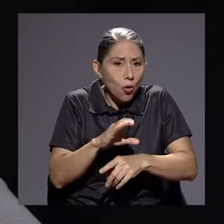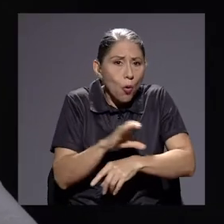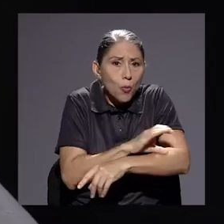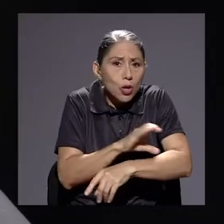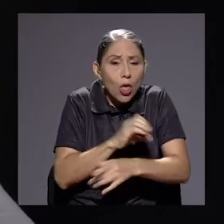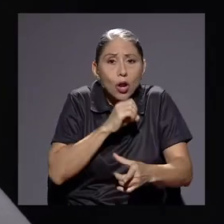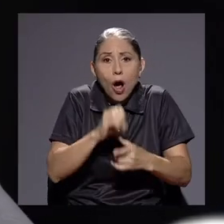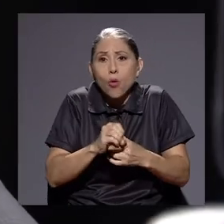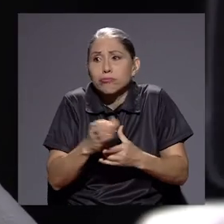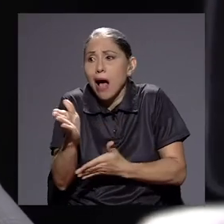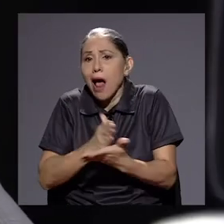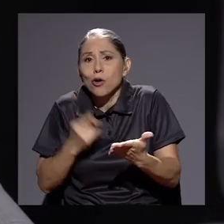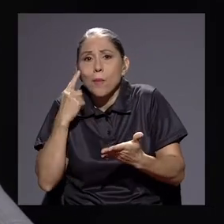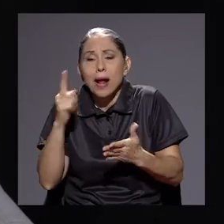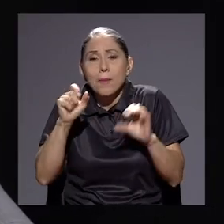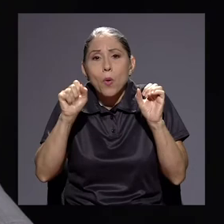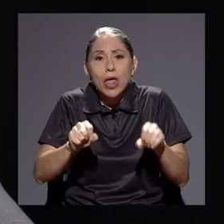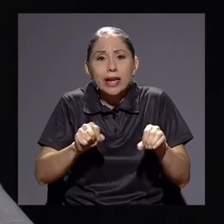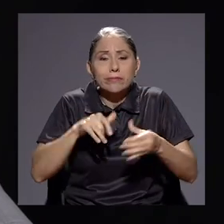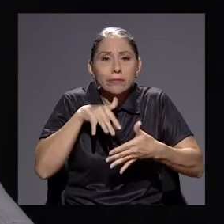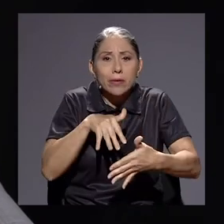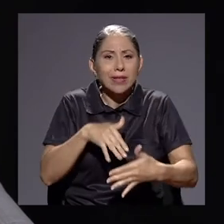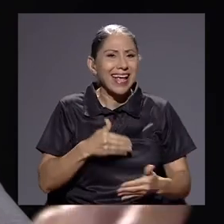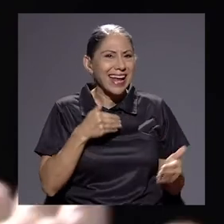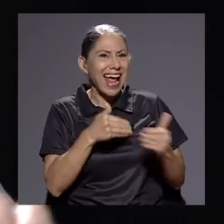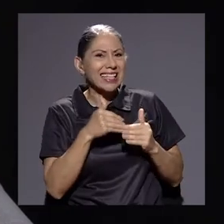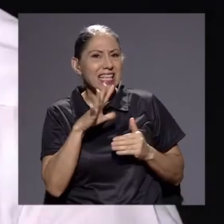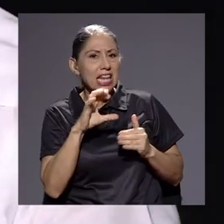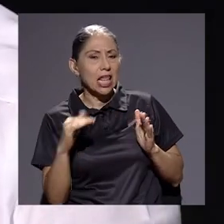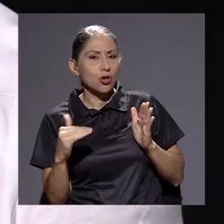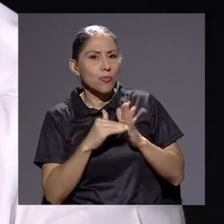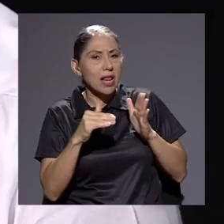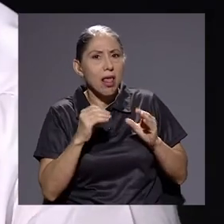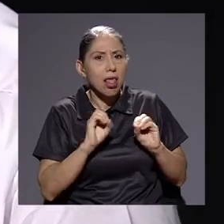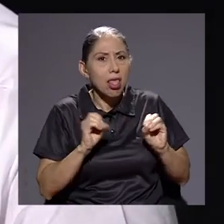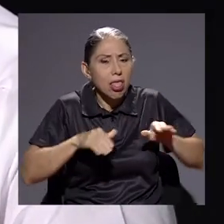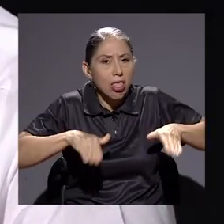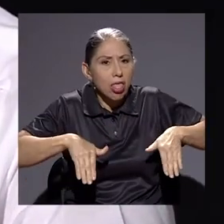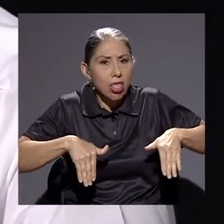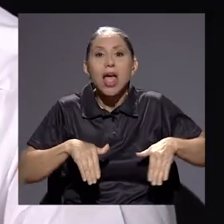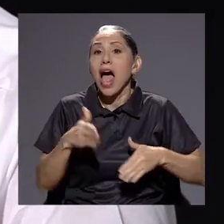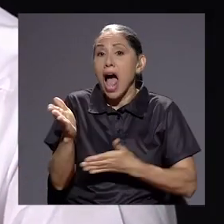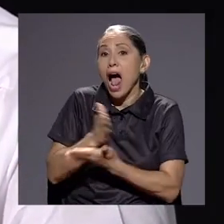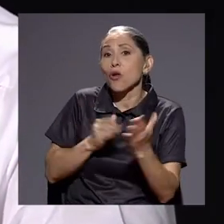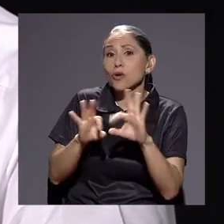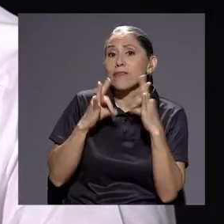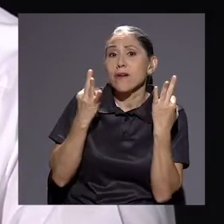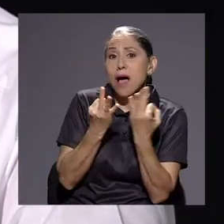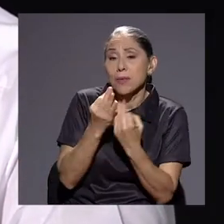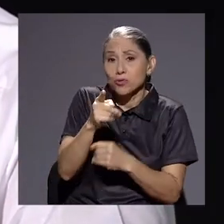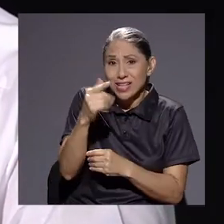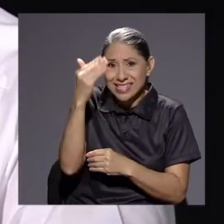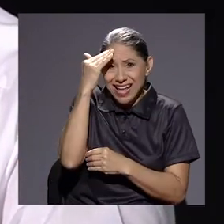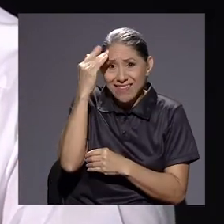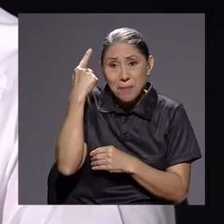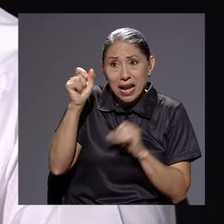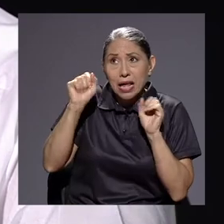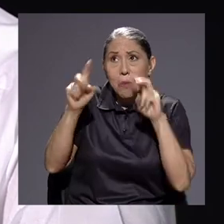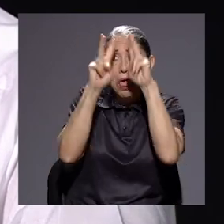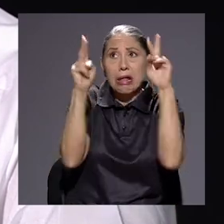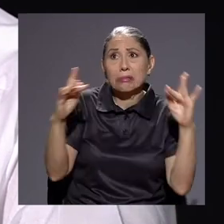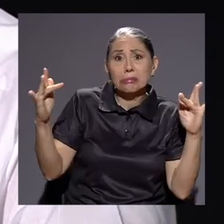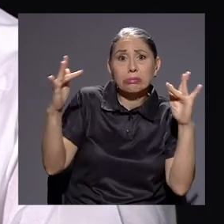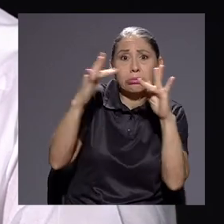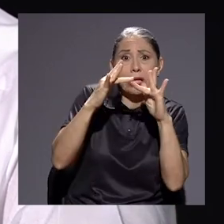500 mil que no tienen esas condiciones. Exactamente. Y hay lugares que usted sabe que para transmitir, a veces hay que pararse en un